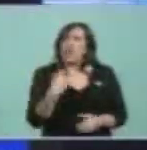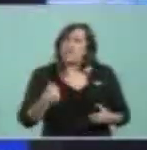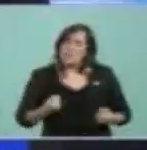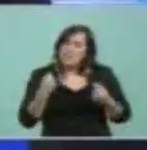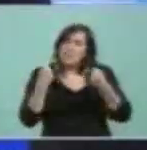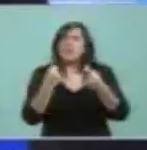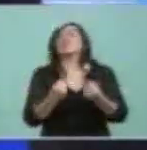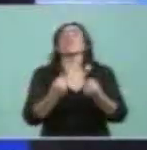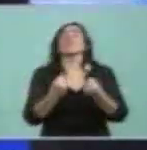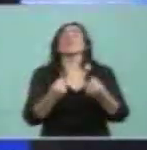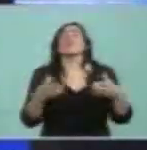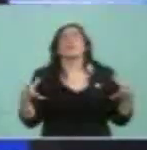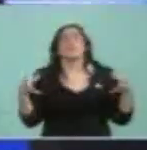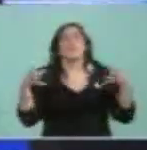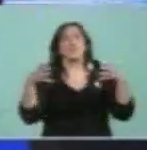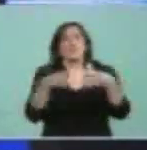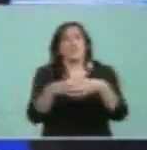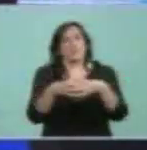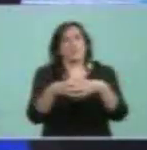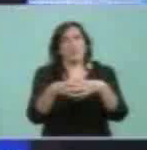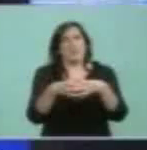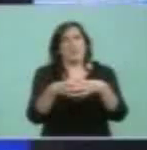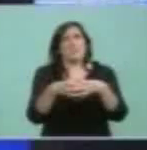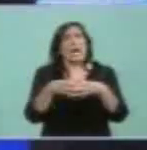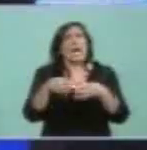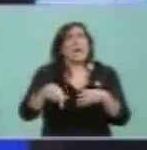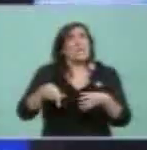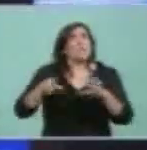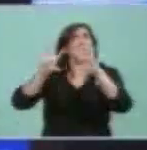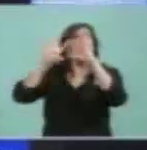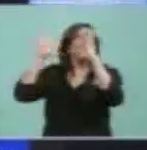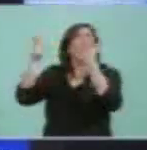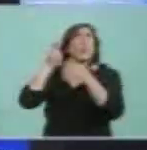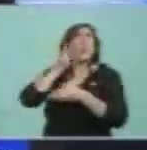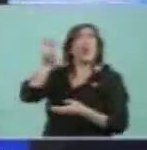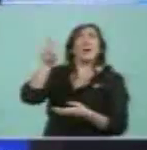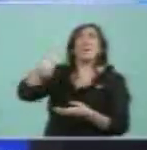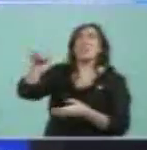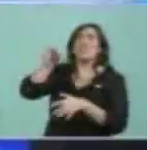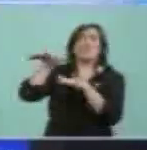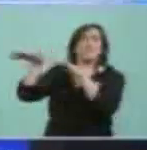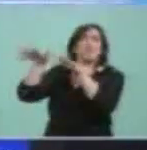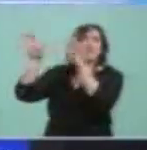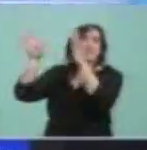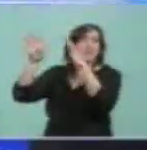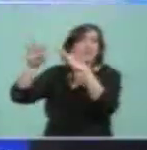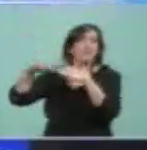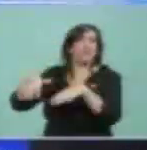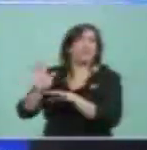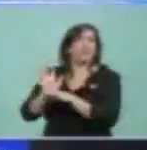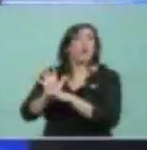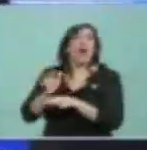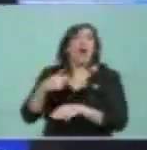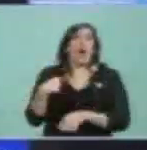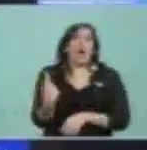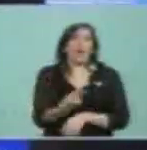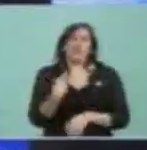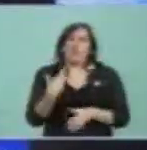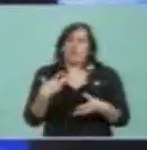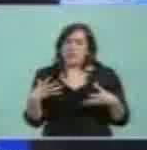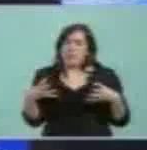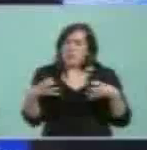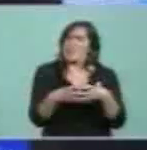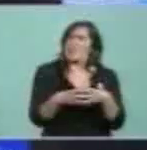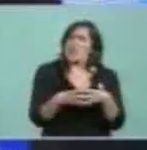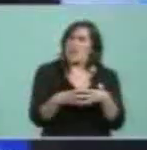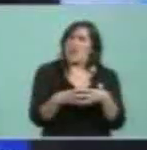unidos en momentos que el mundo se desmorona y que nosotros ocupamos un lugar